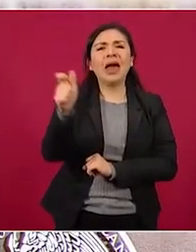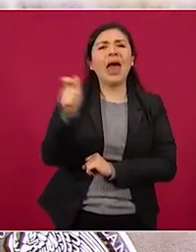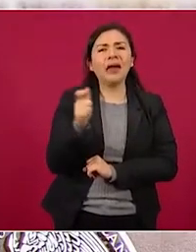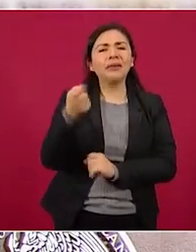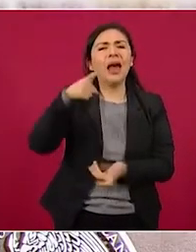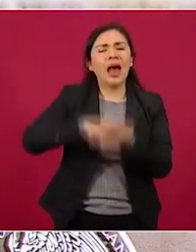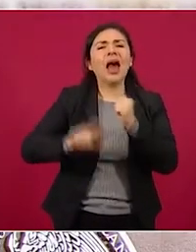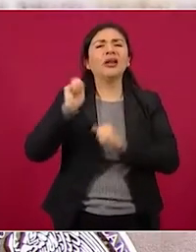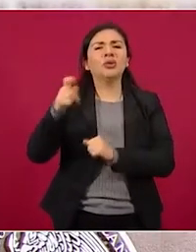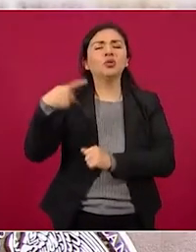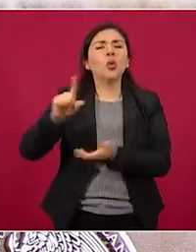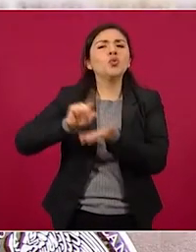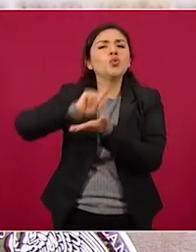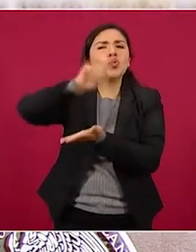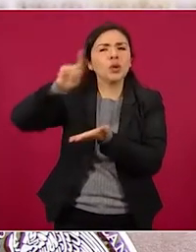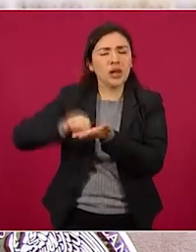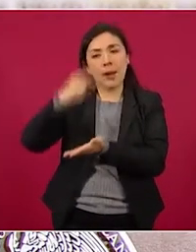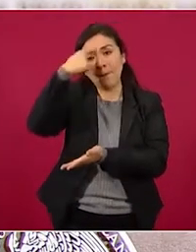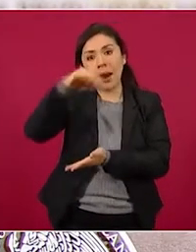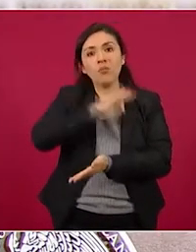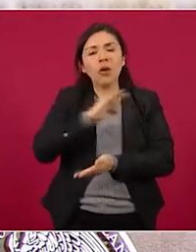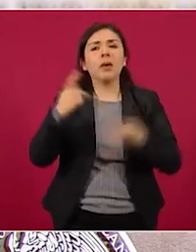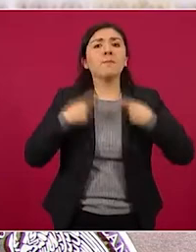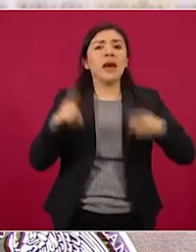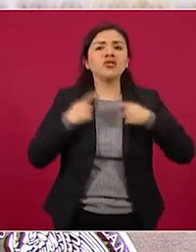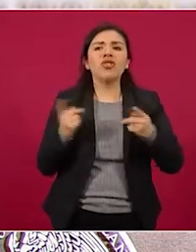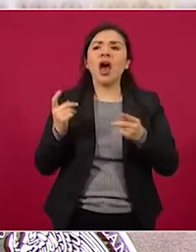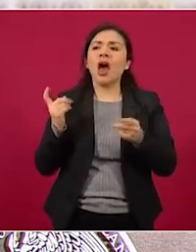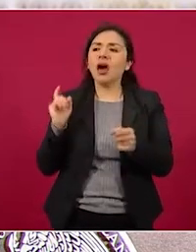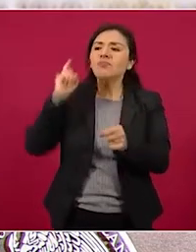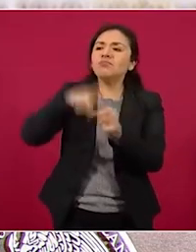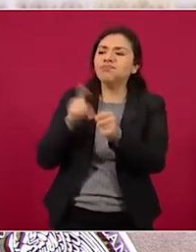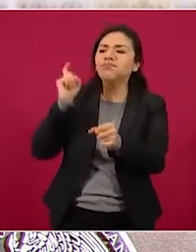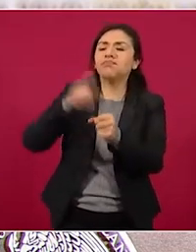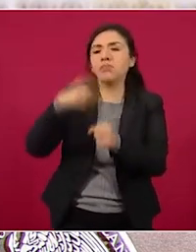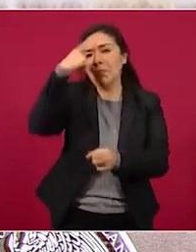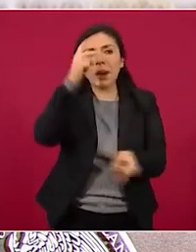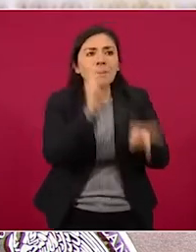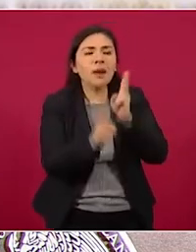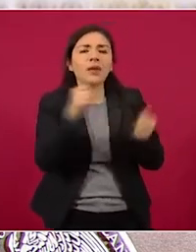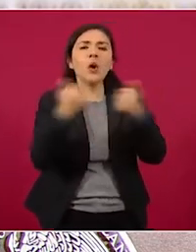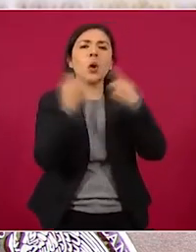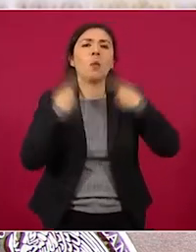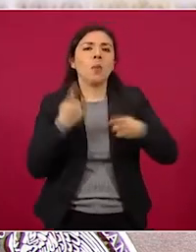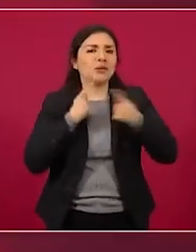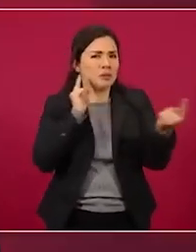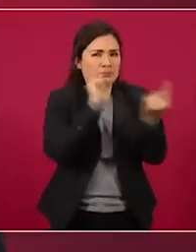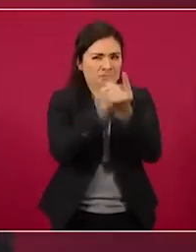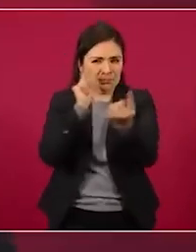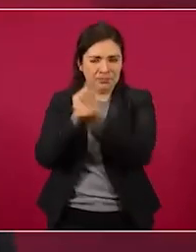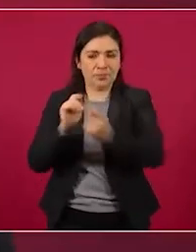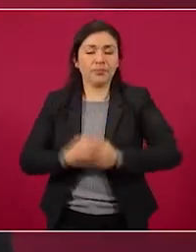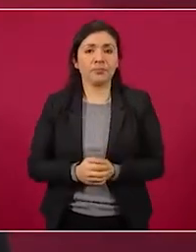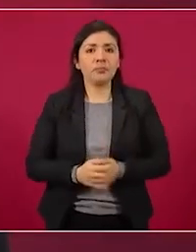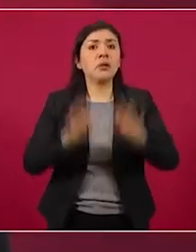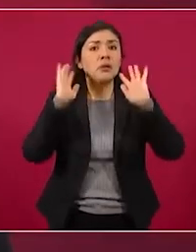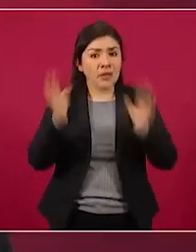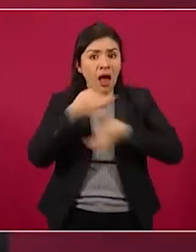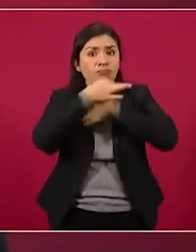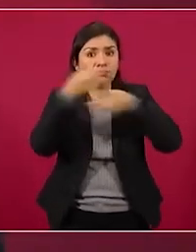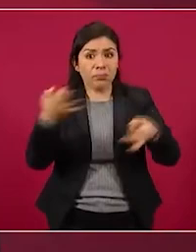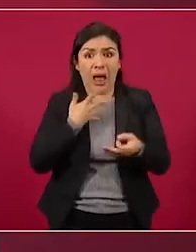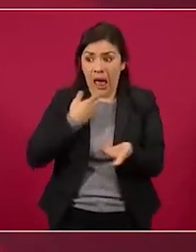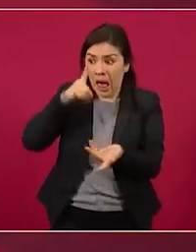de la plataforma de Twitter que permite tener conversaciones de audio con personas en directo. Se informó que